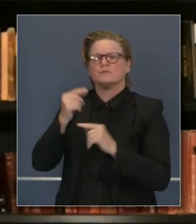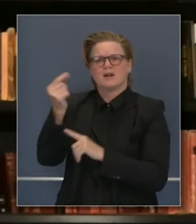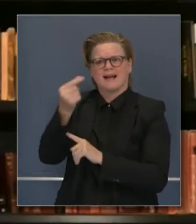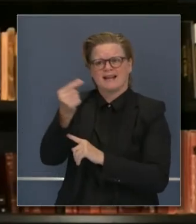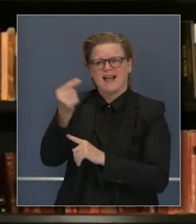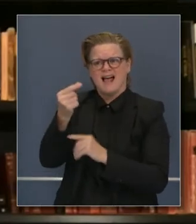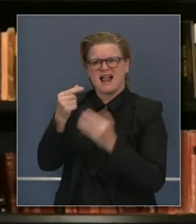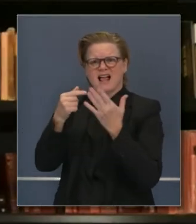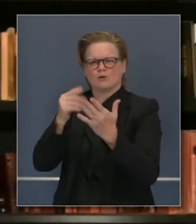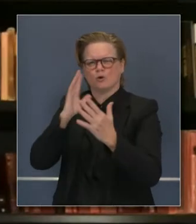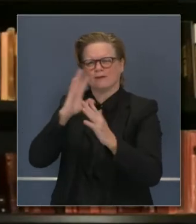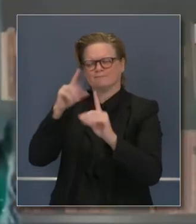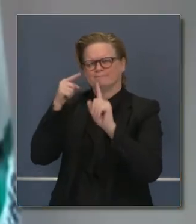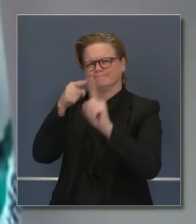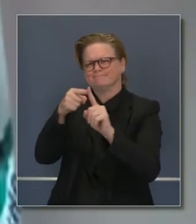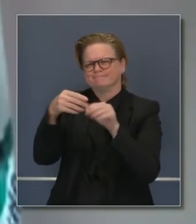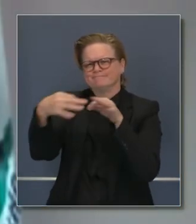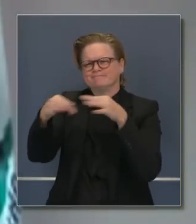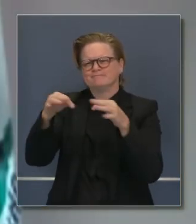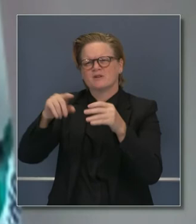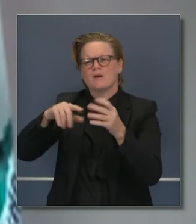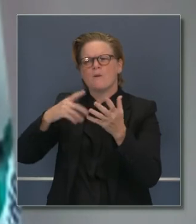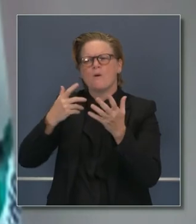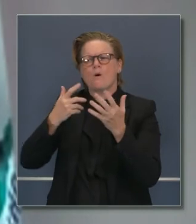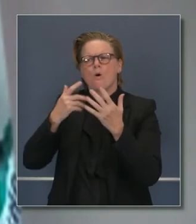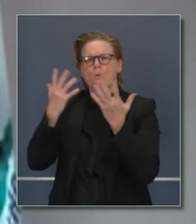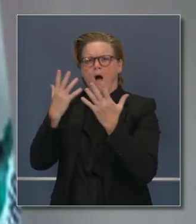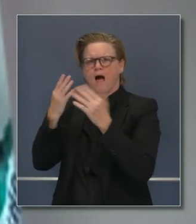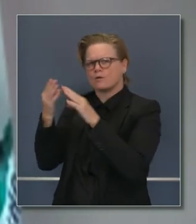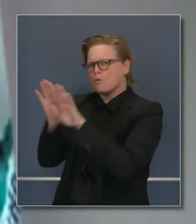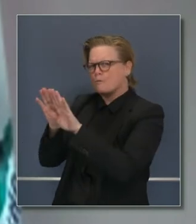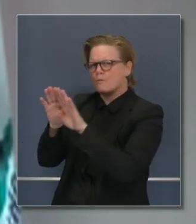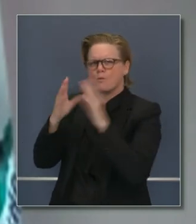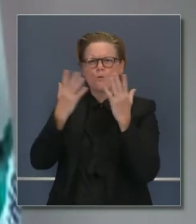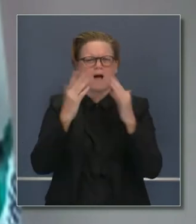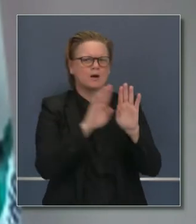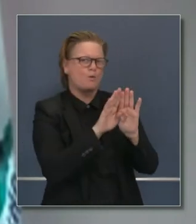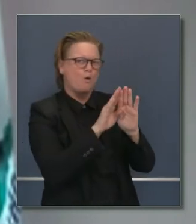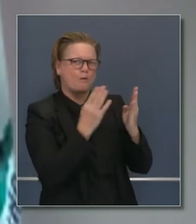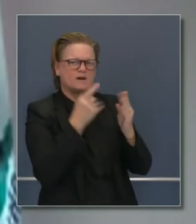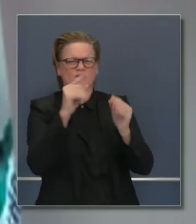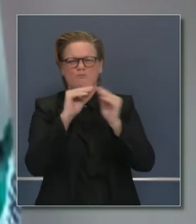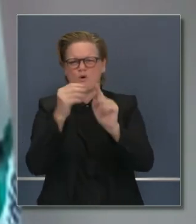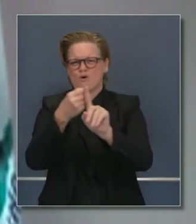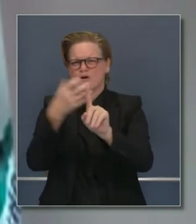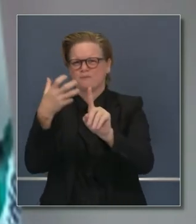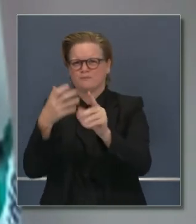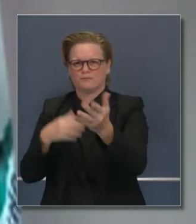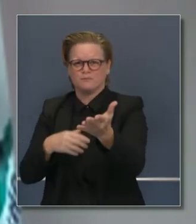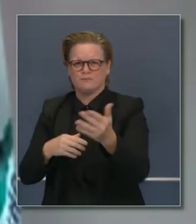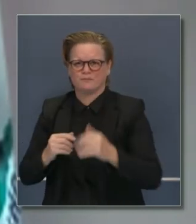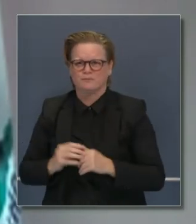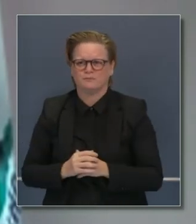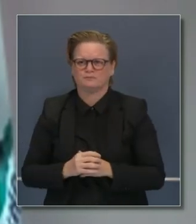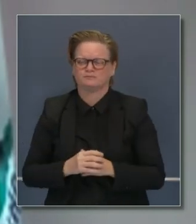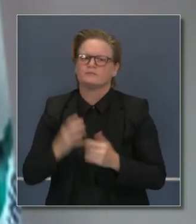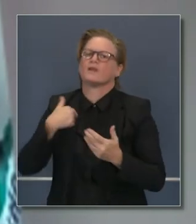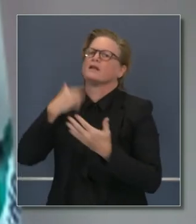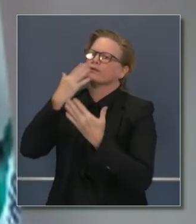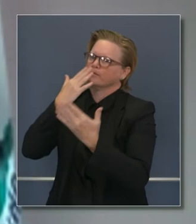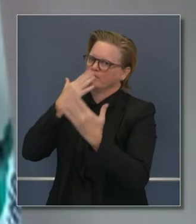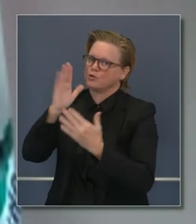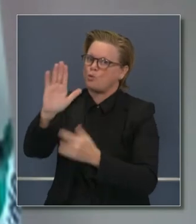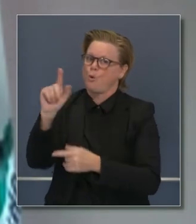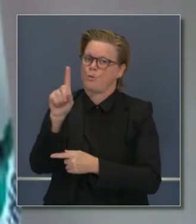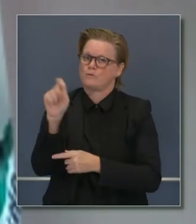Galley que hable más en detalle sobre lo que se contempla también. Sí, gracias por esa pregunta. Otra oportunidad de reiterar lo que